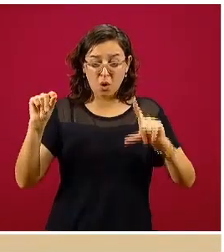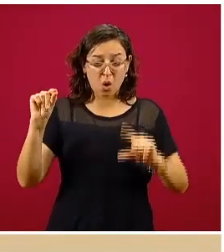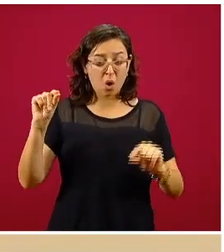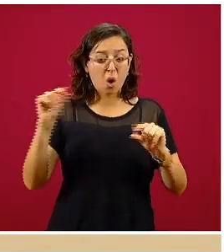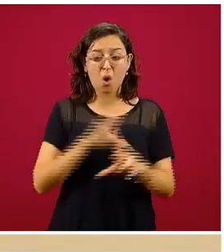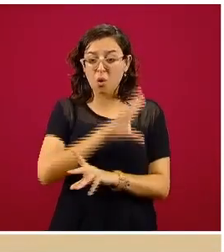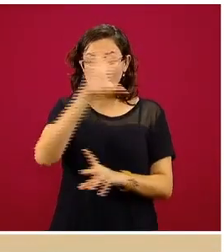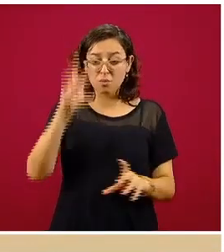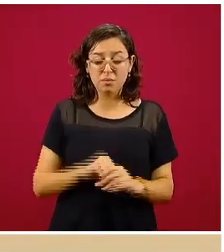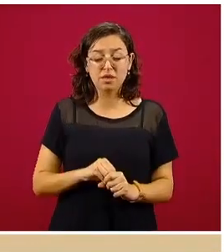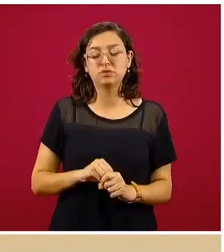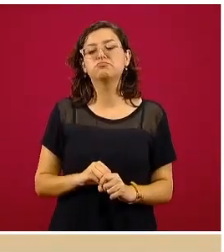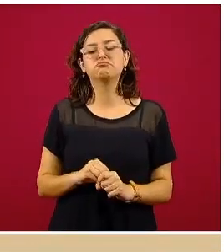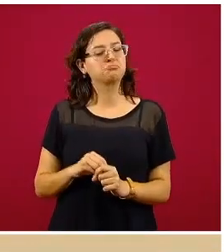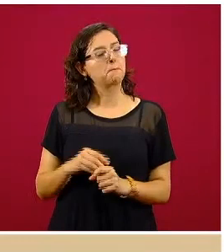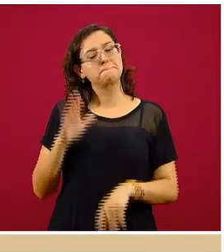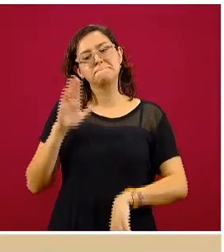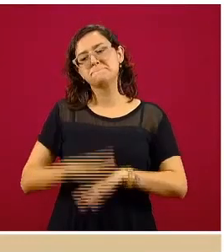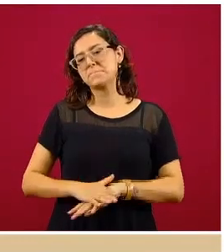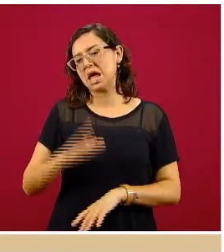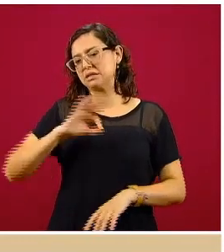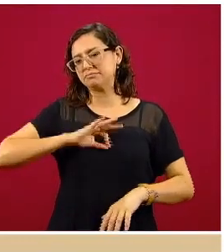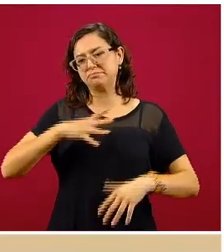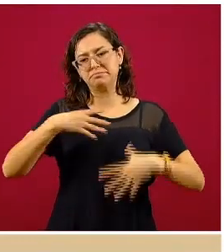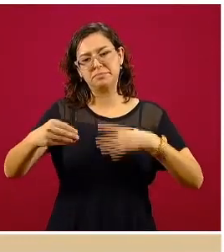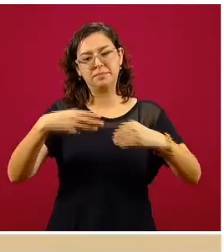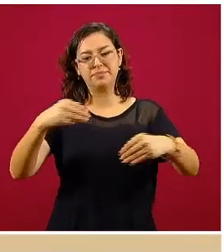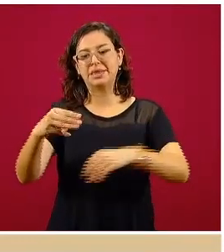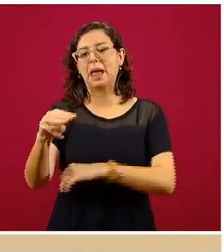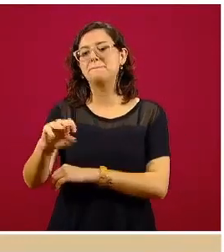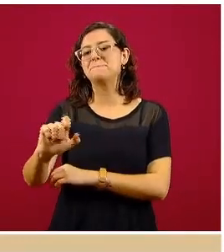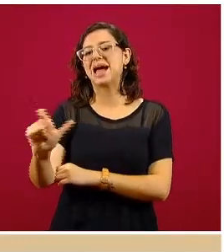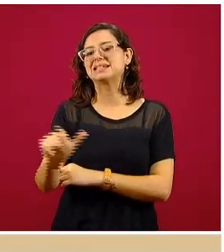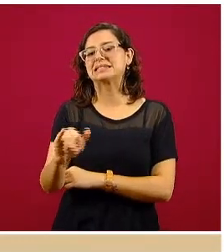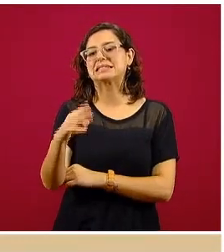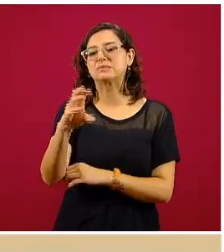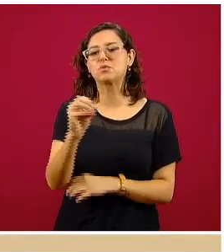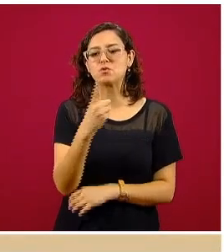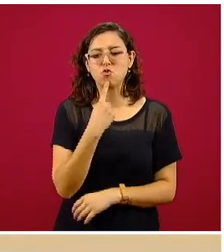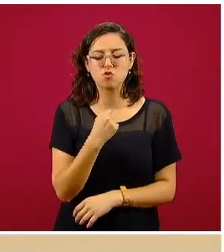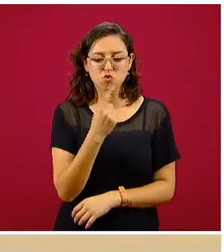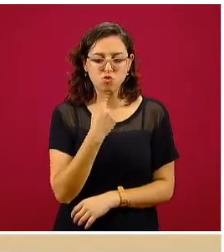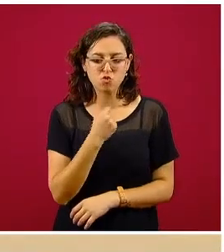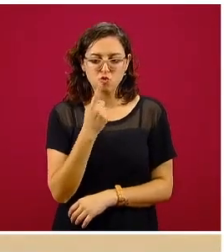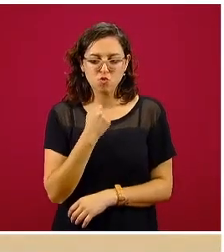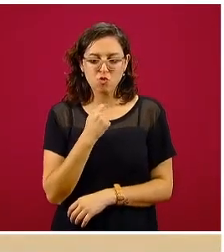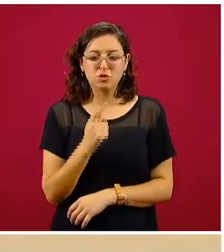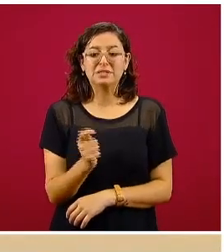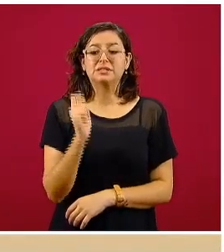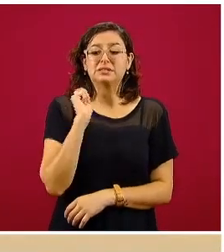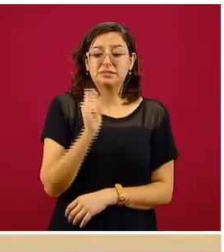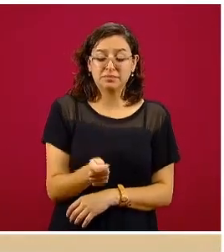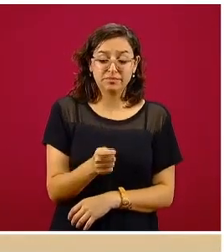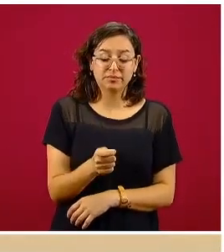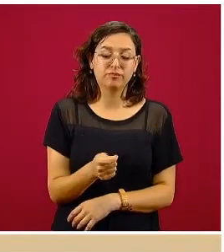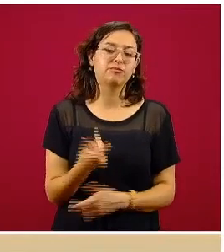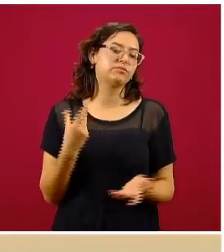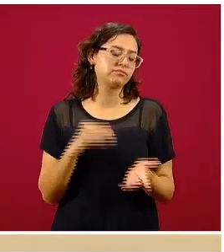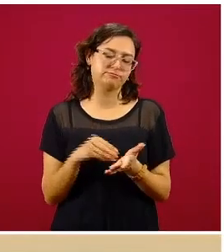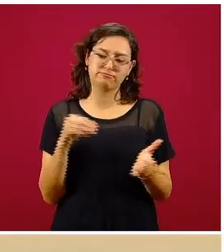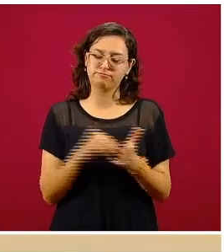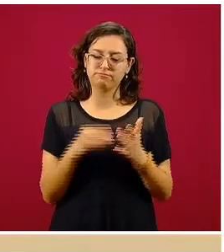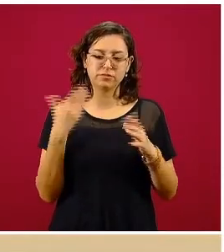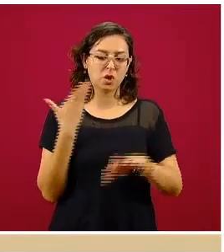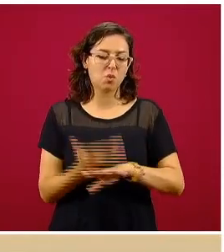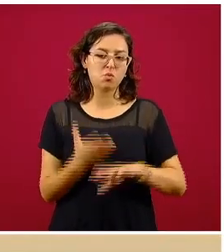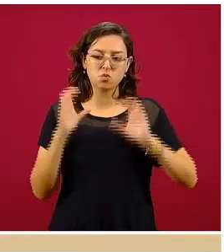de riesgo máximo. Y nivel de riesgo máximo significa que tenemos todavía y debemos de continuar con